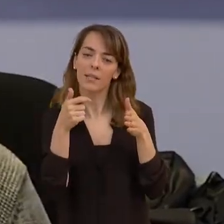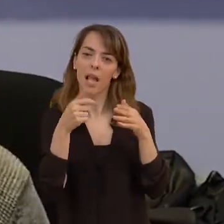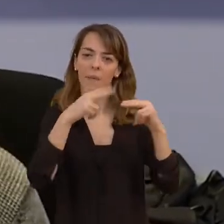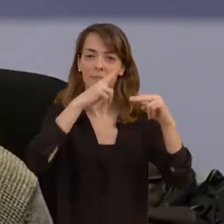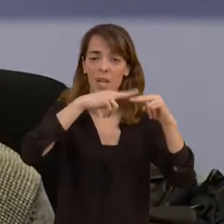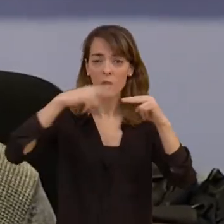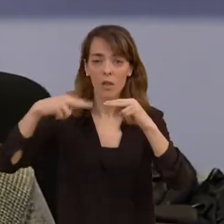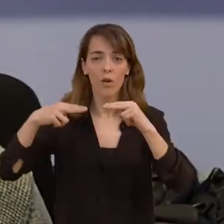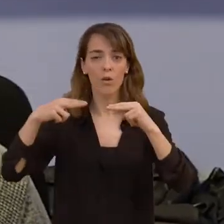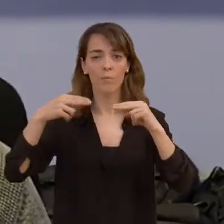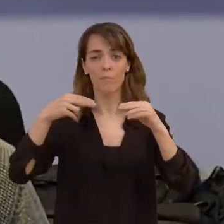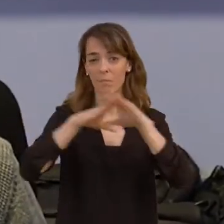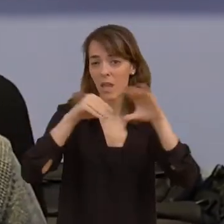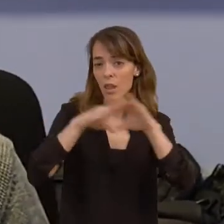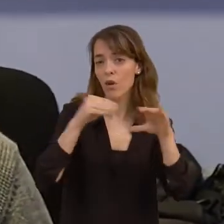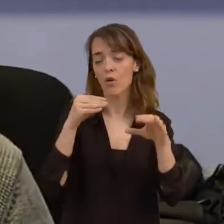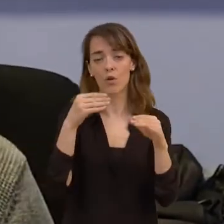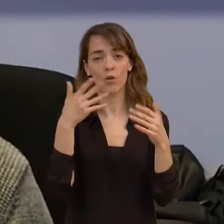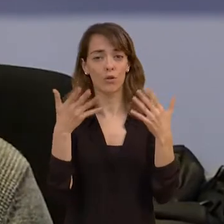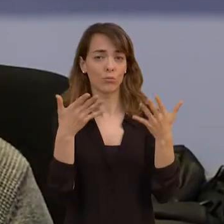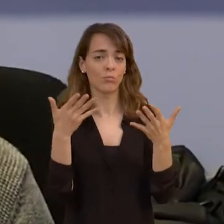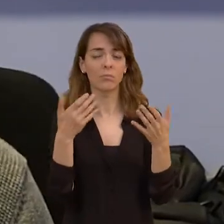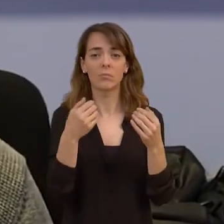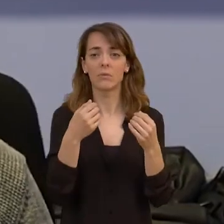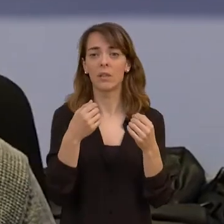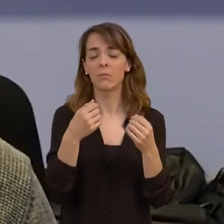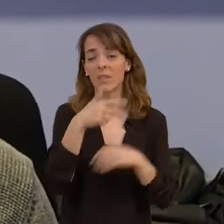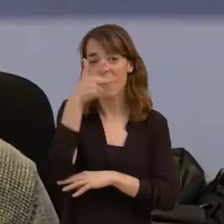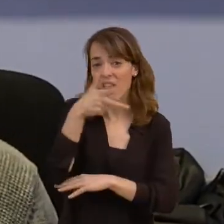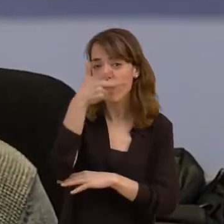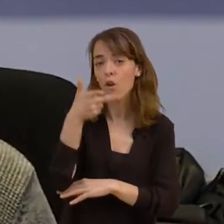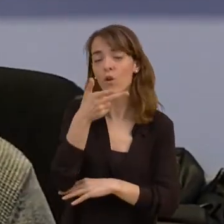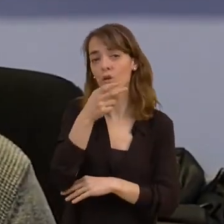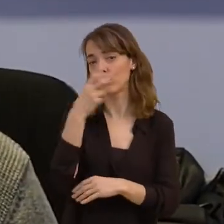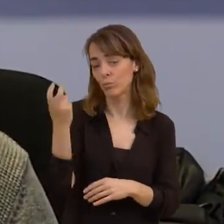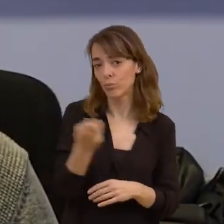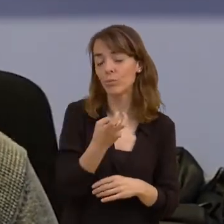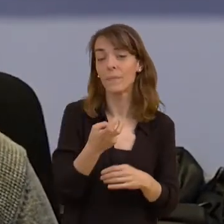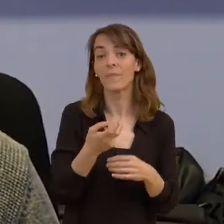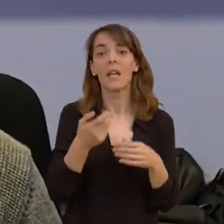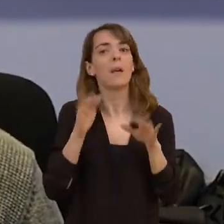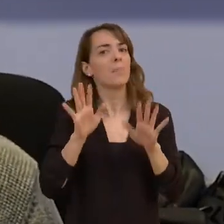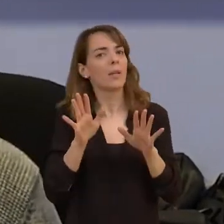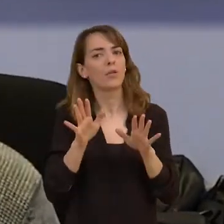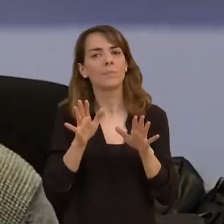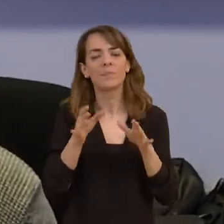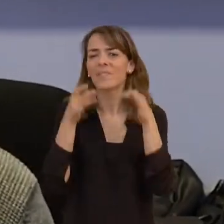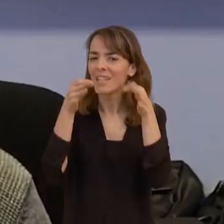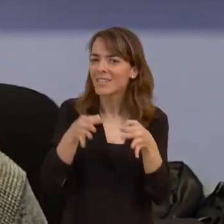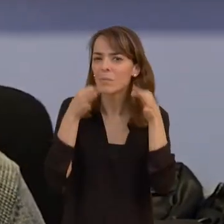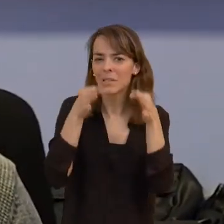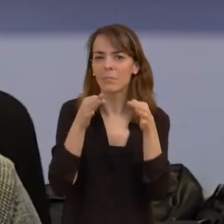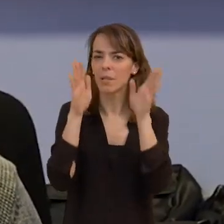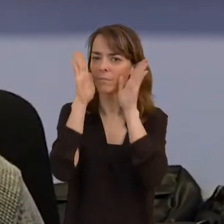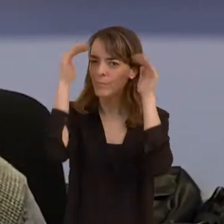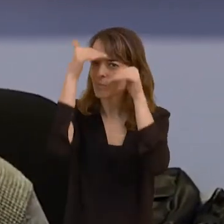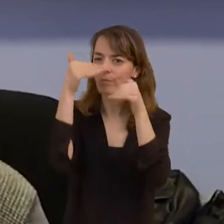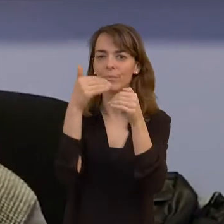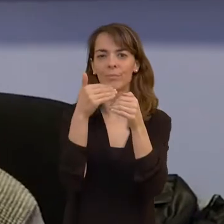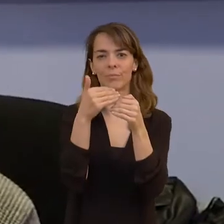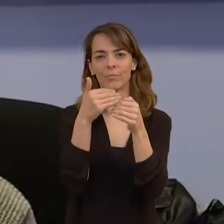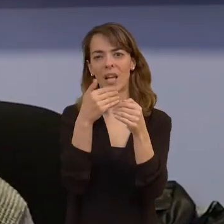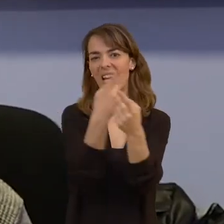edición de vídeo lo que viene siendo un poquito más de grabación y demás, pero siempre atendiendo a las